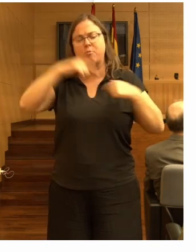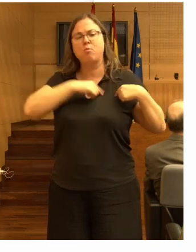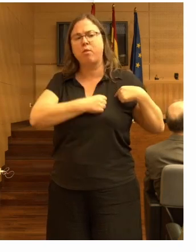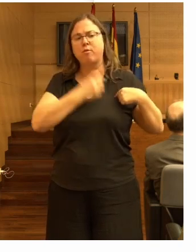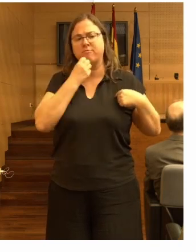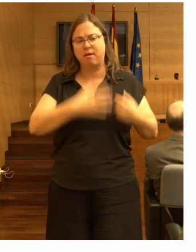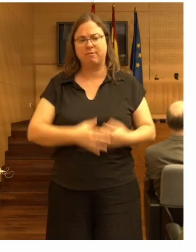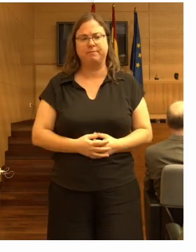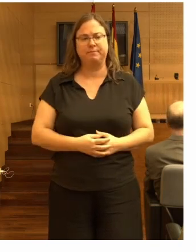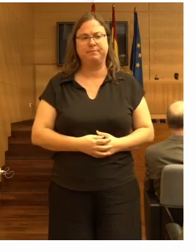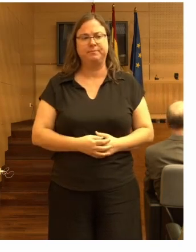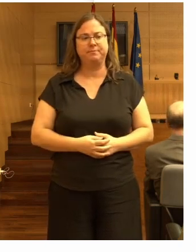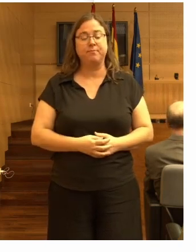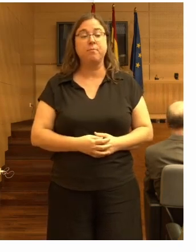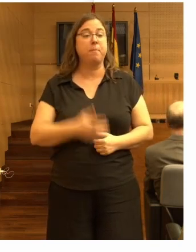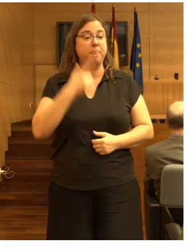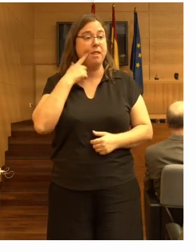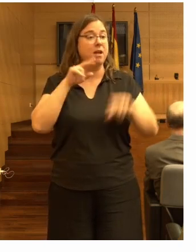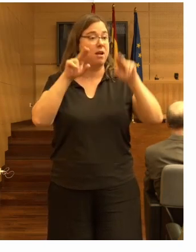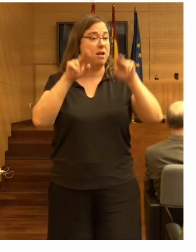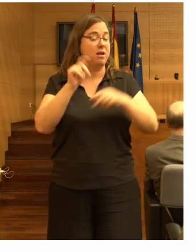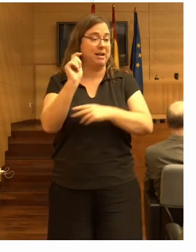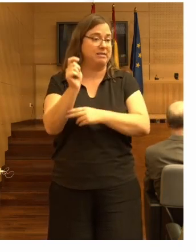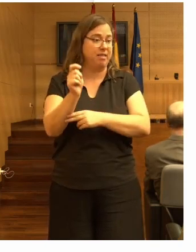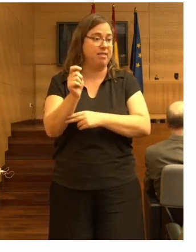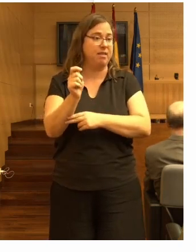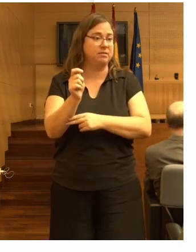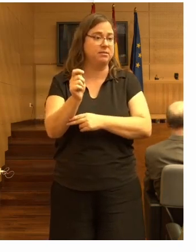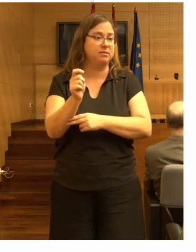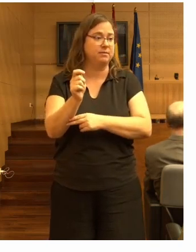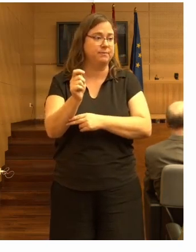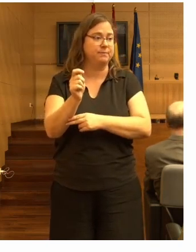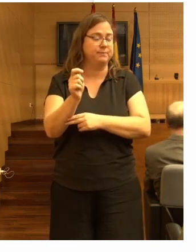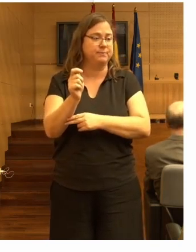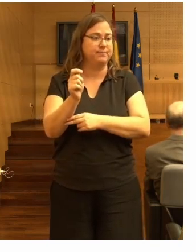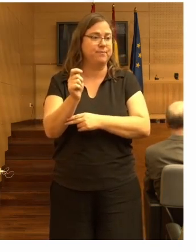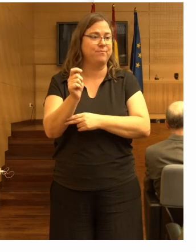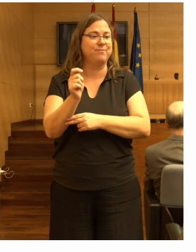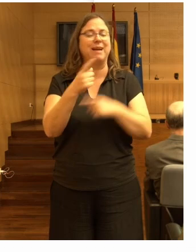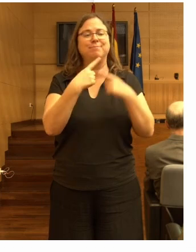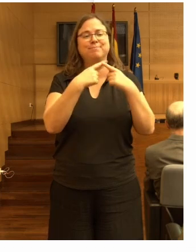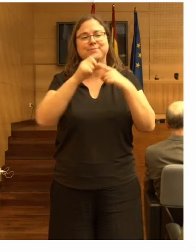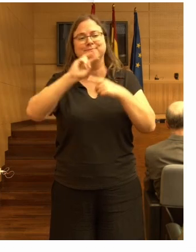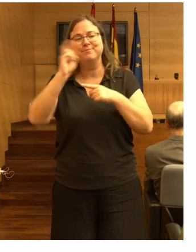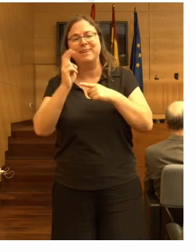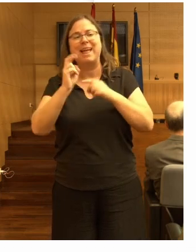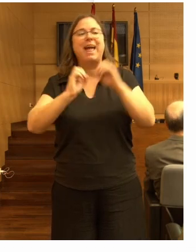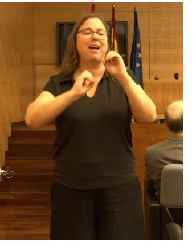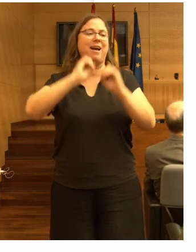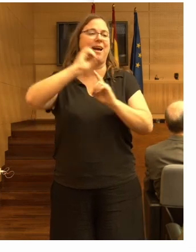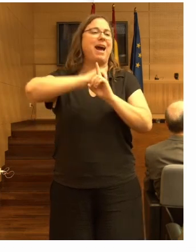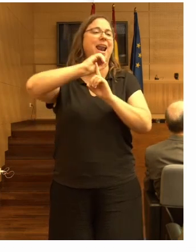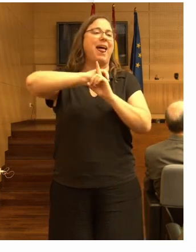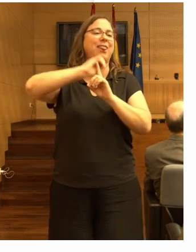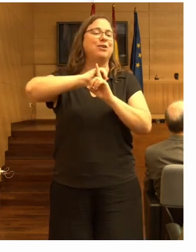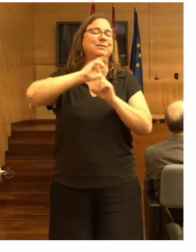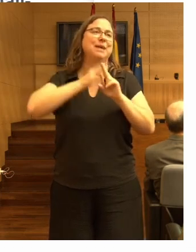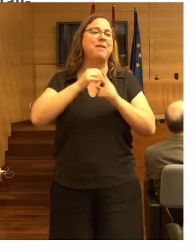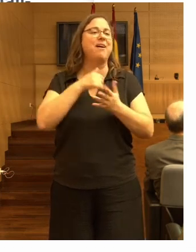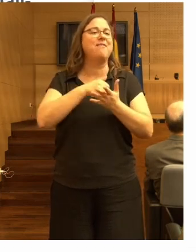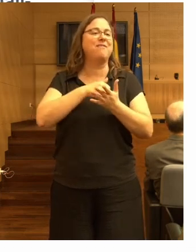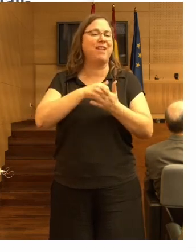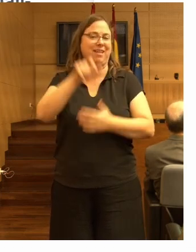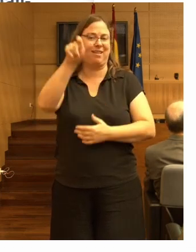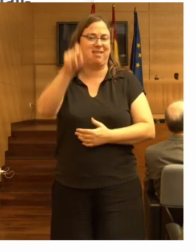En las residencias hay diferentes grados de fragilidad de la